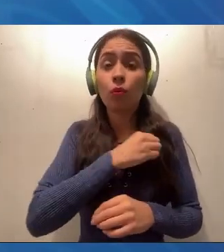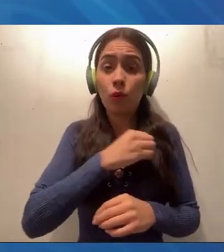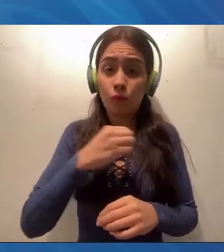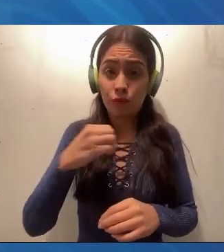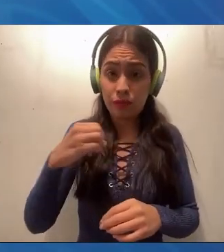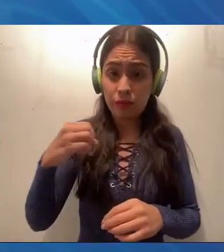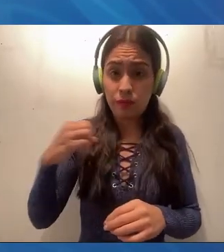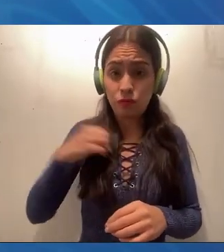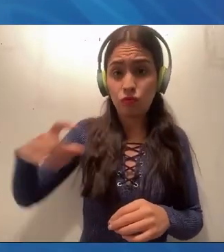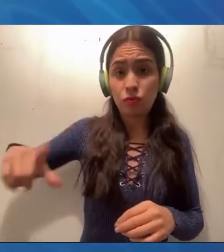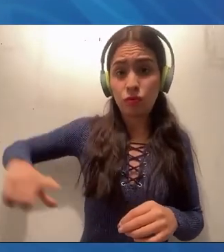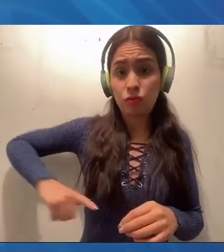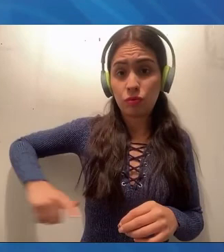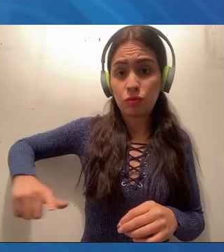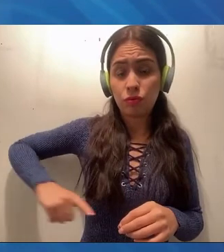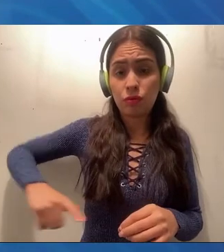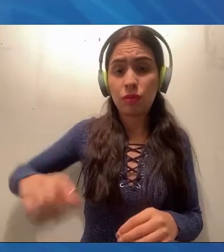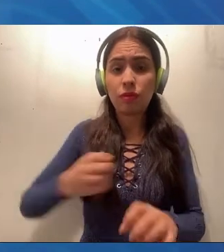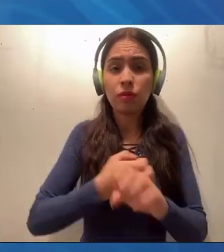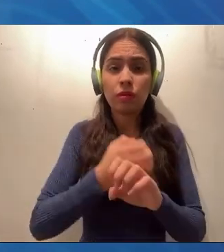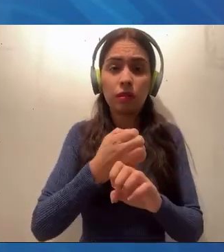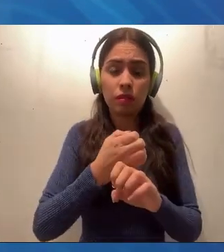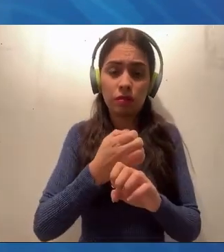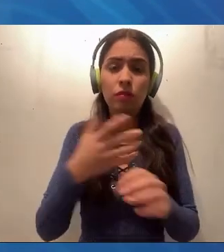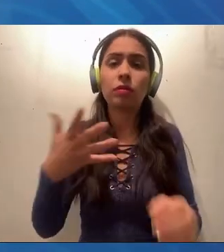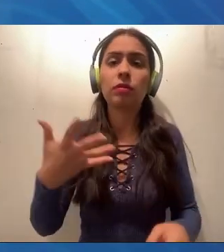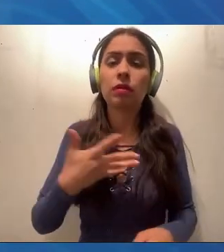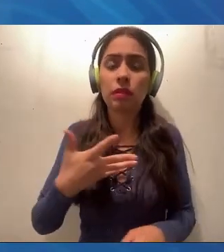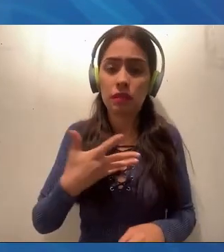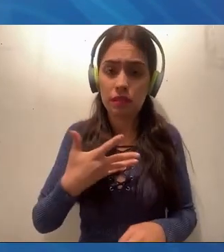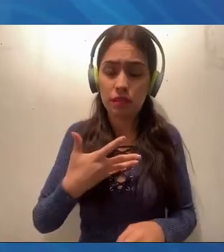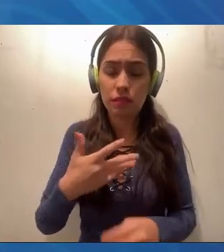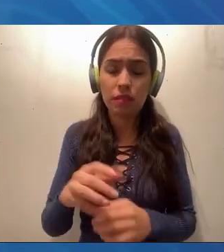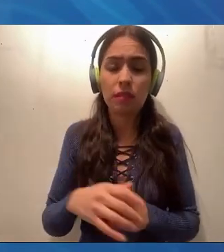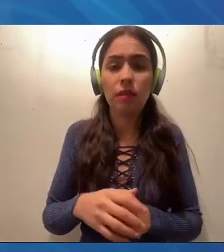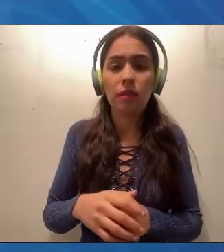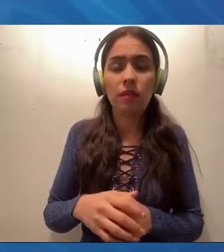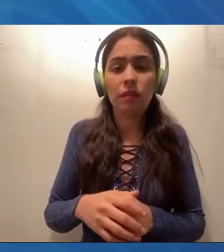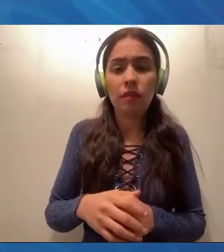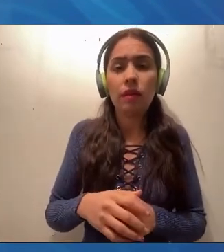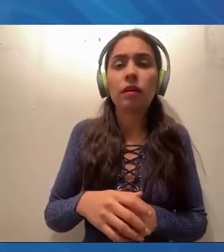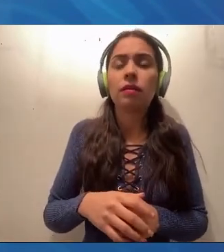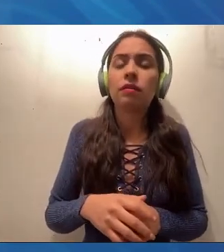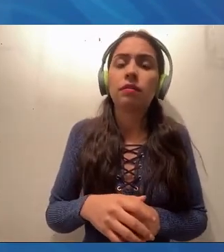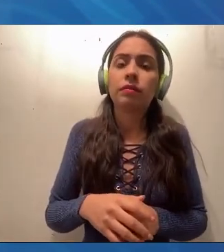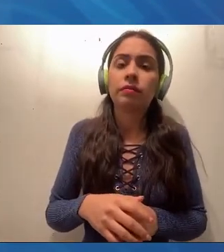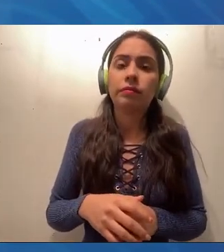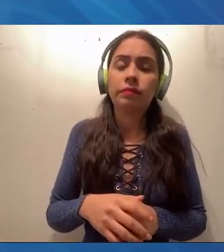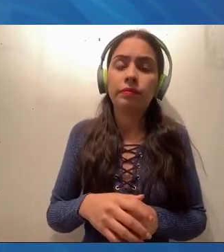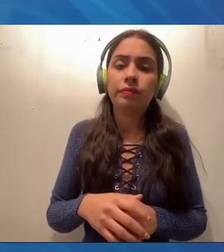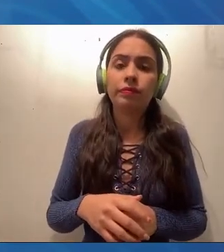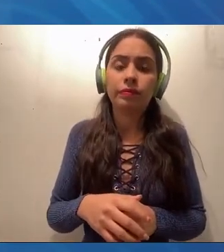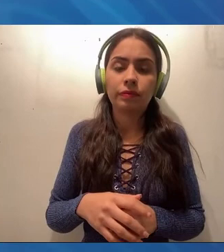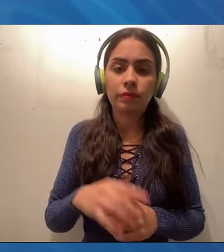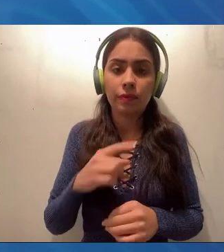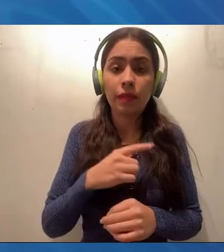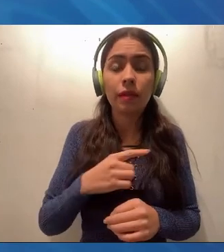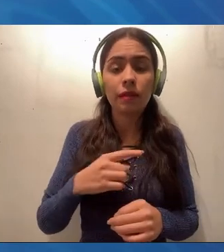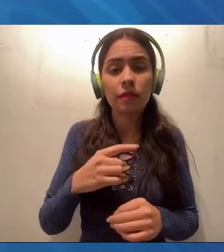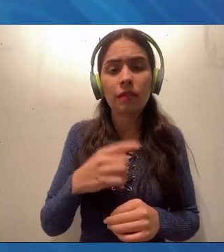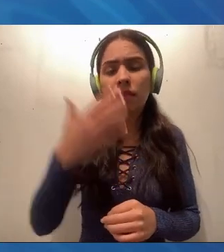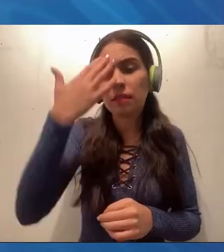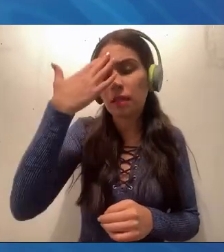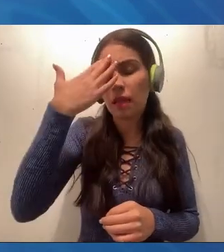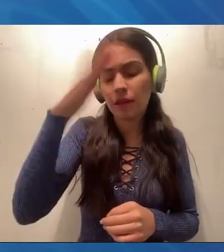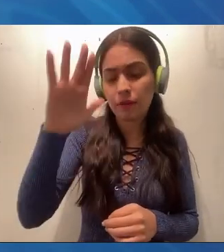explotar estos puentes fronterizos. De esa manera, se garantiza no solamente que hoy tengamos ese ingreso, sino que lo podamos conservar